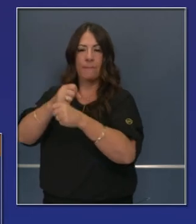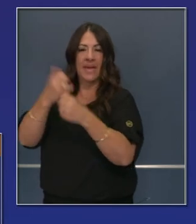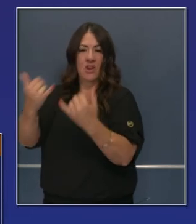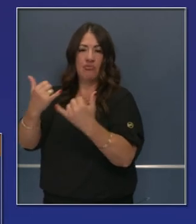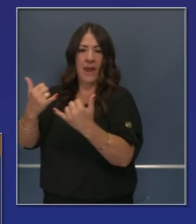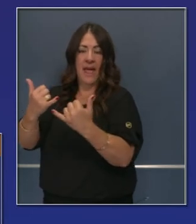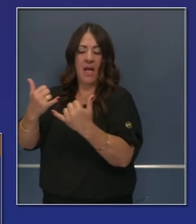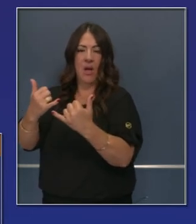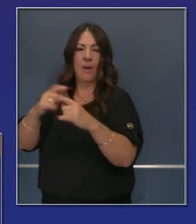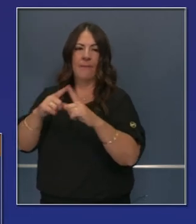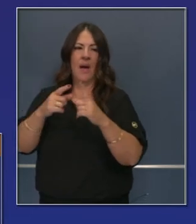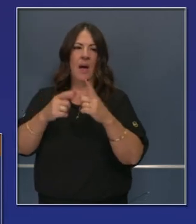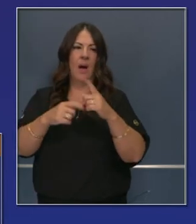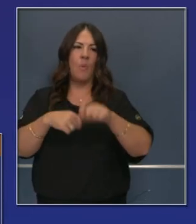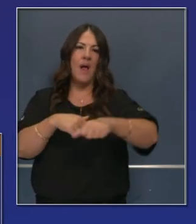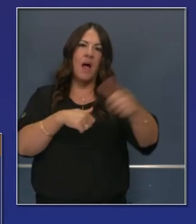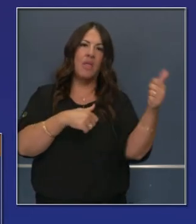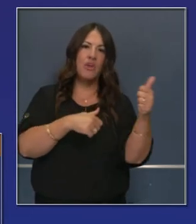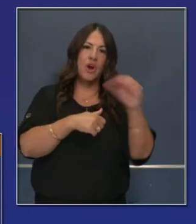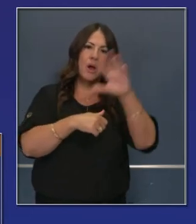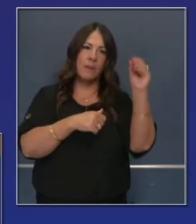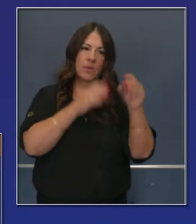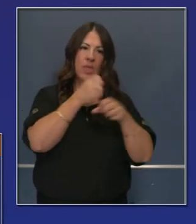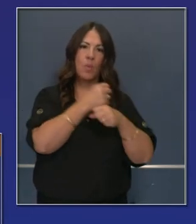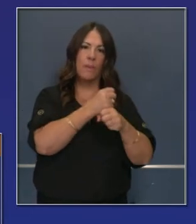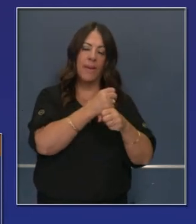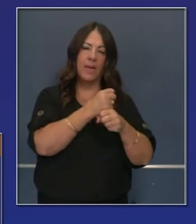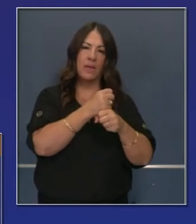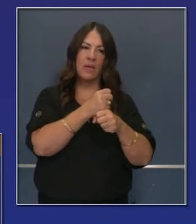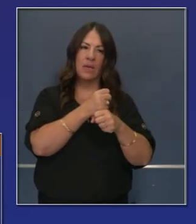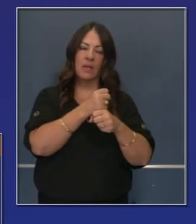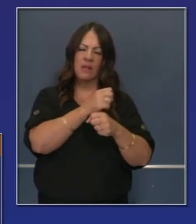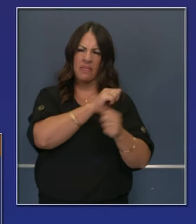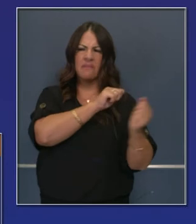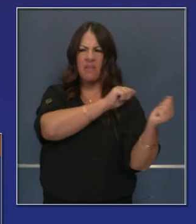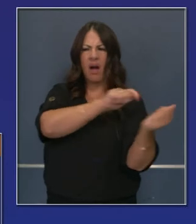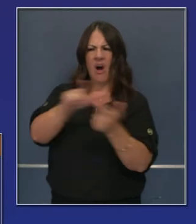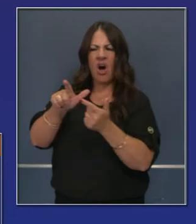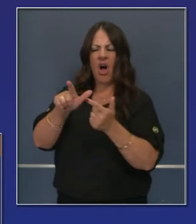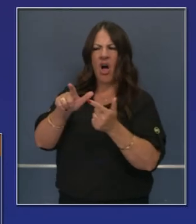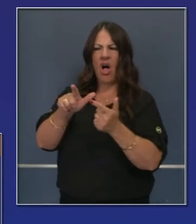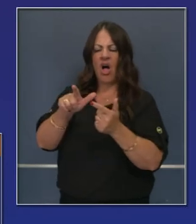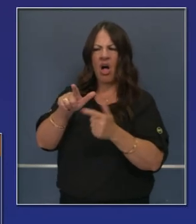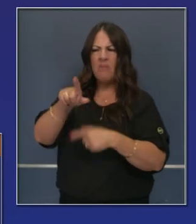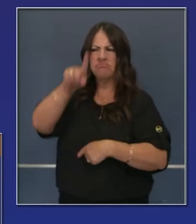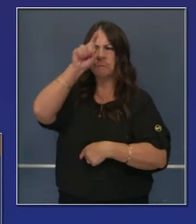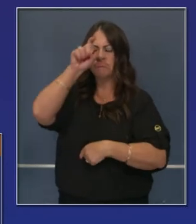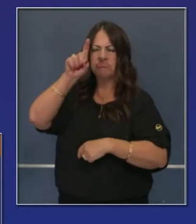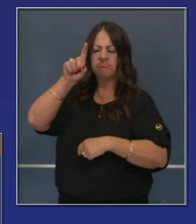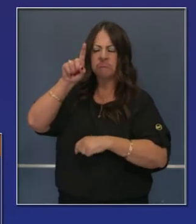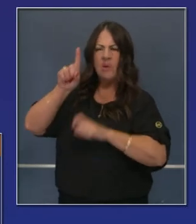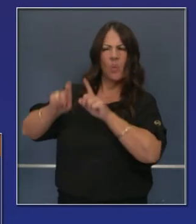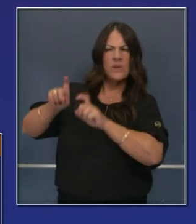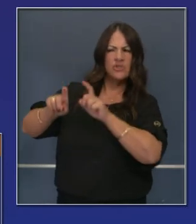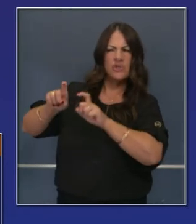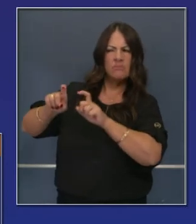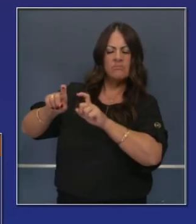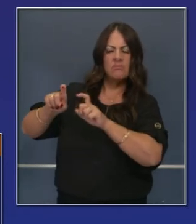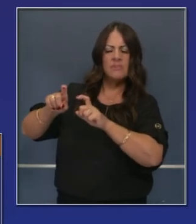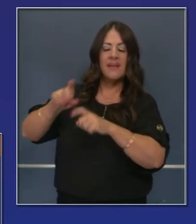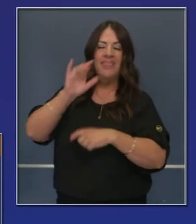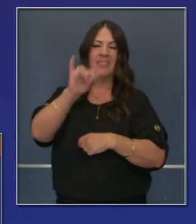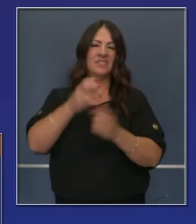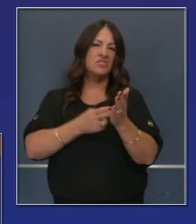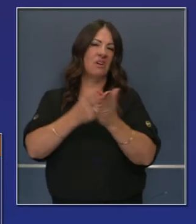Moderna y Pfizer, que están desplegando respuestas a esa pregunta. Y esa